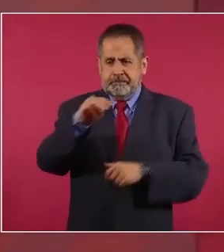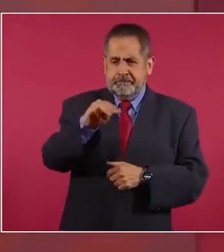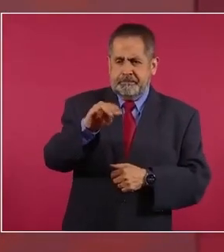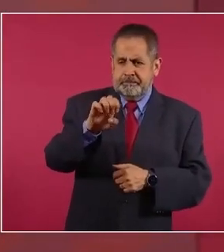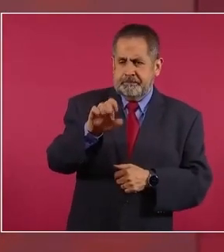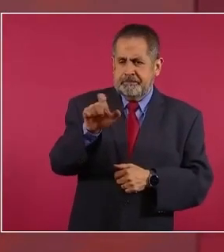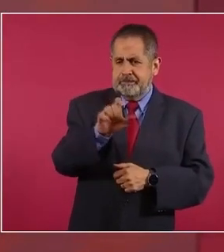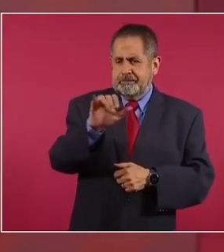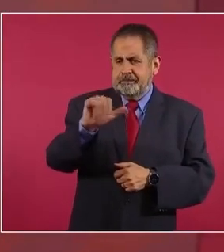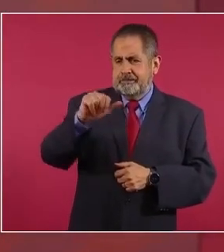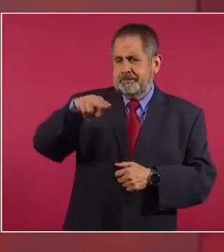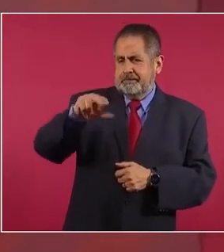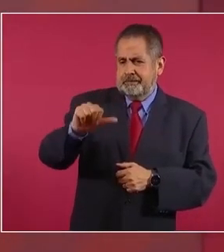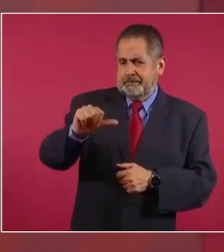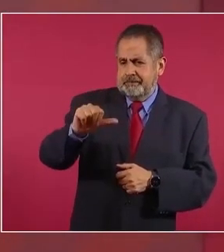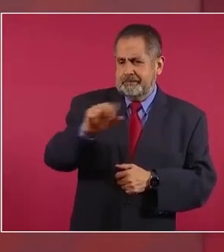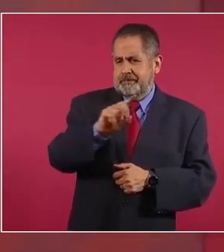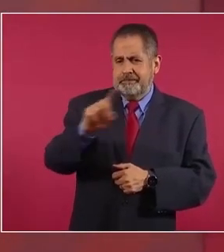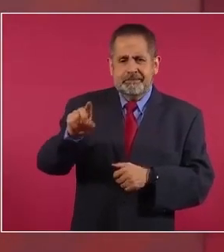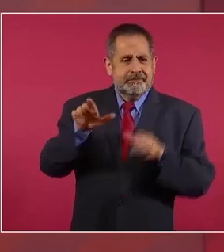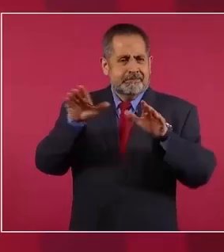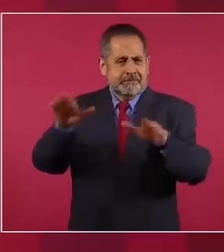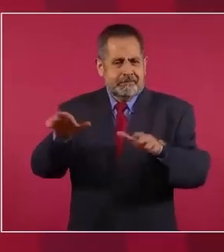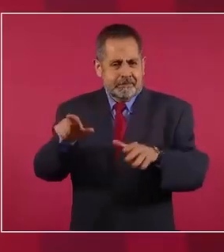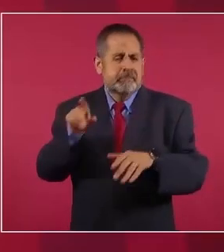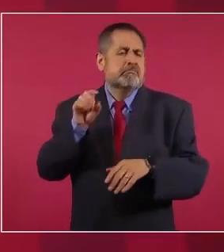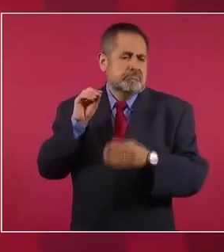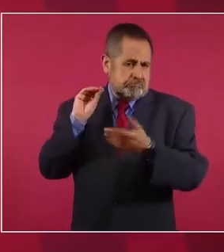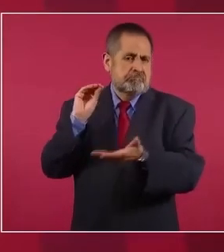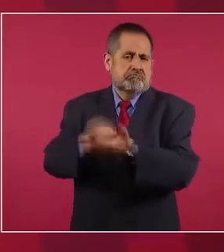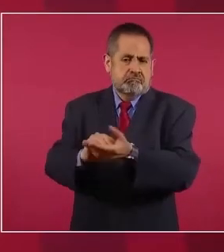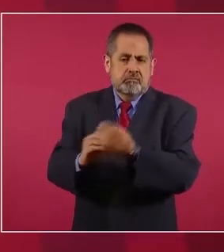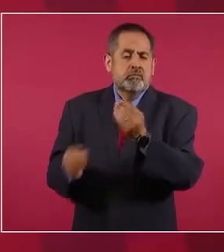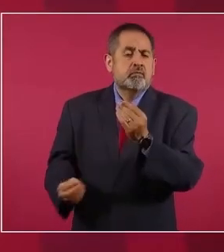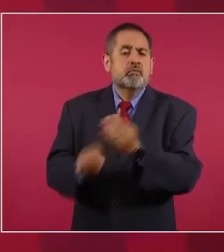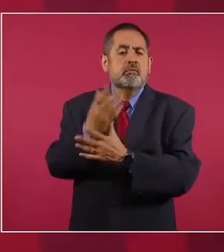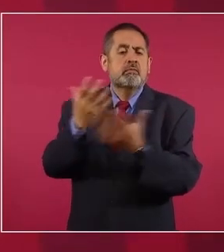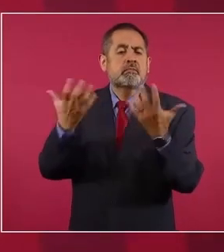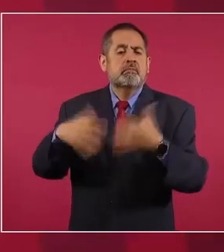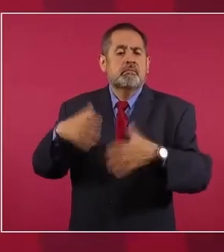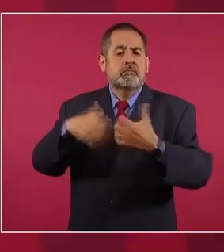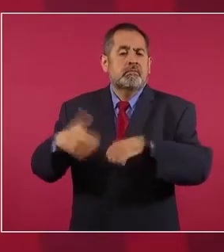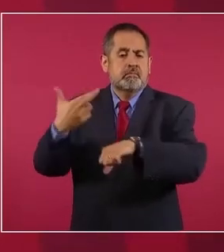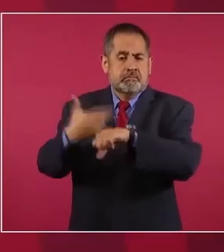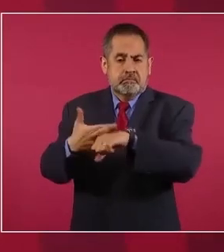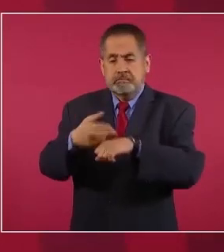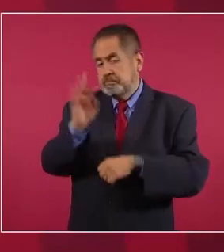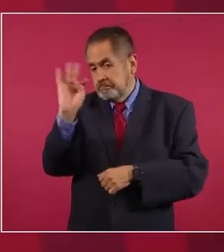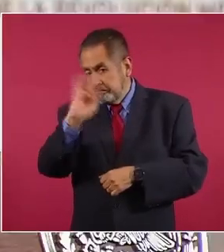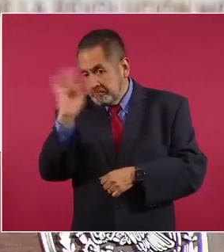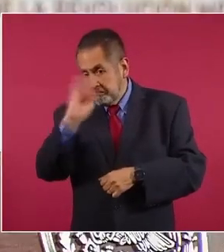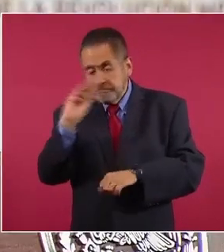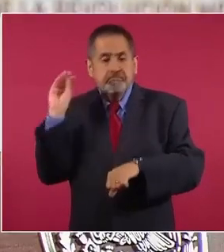en esta empresa que posiblemente se constituya